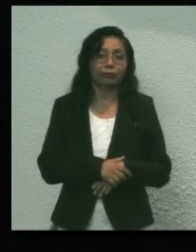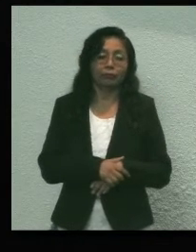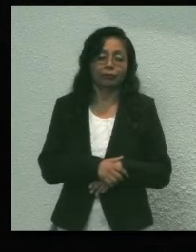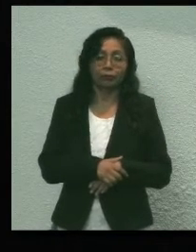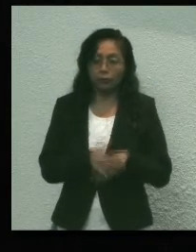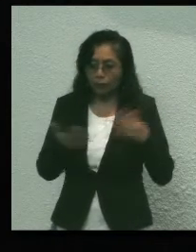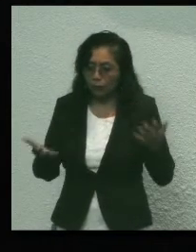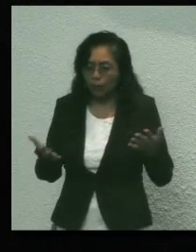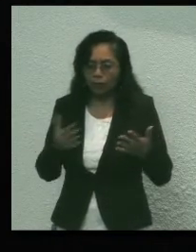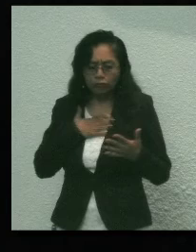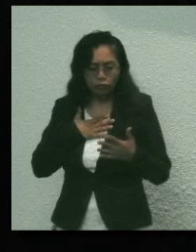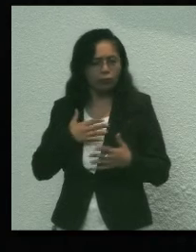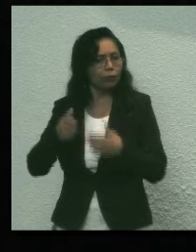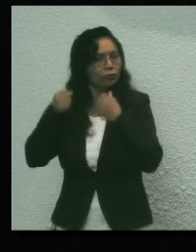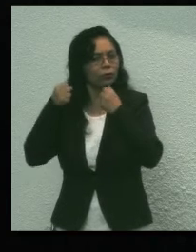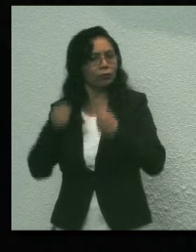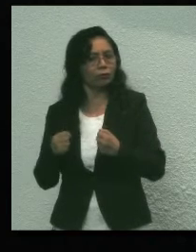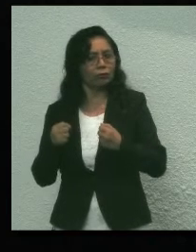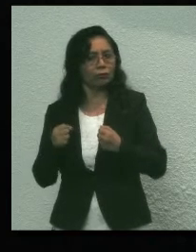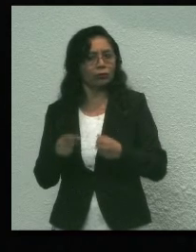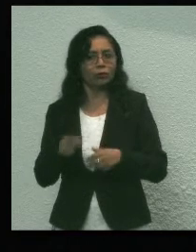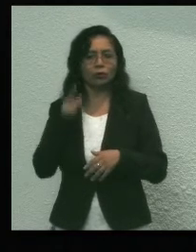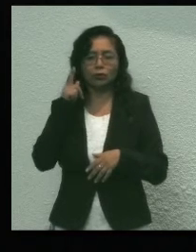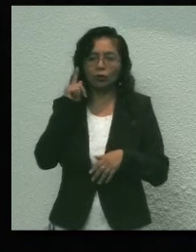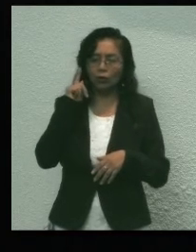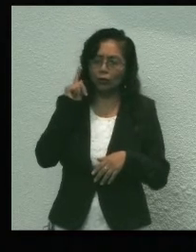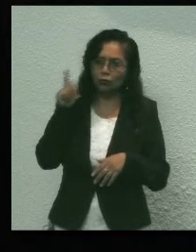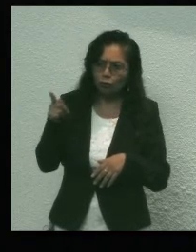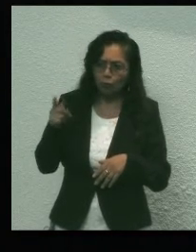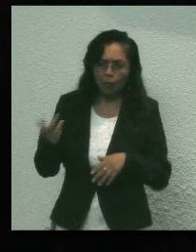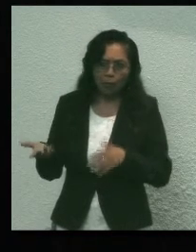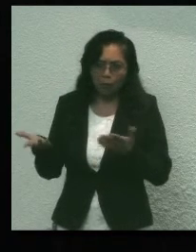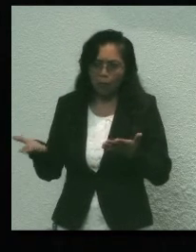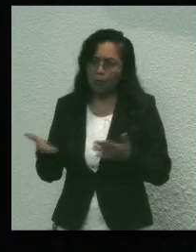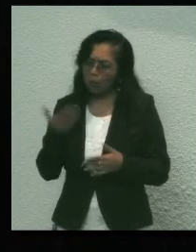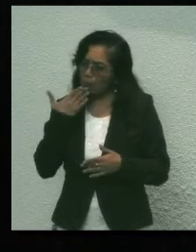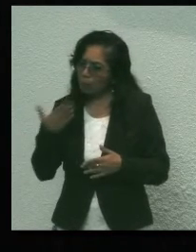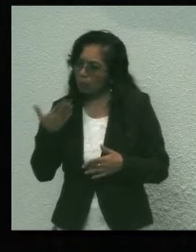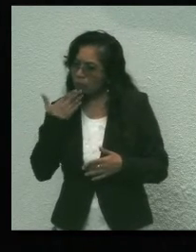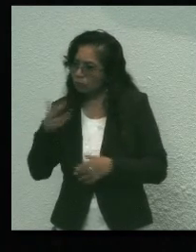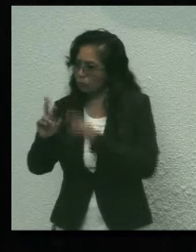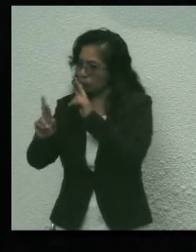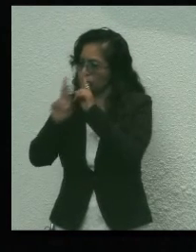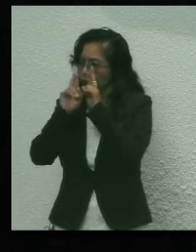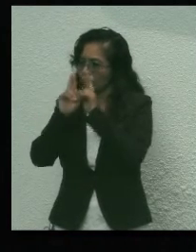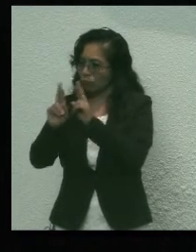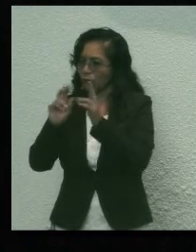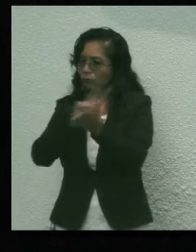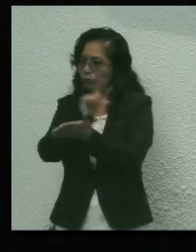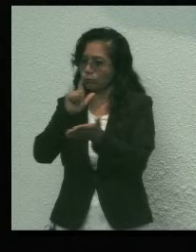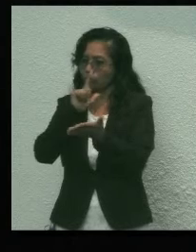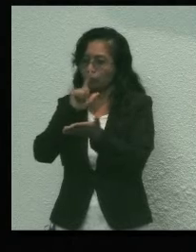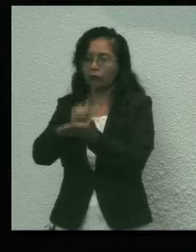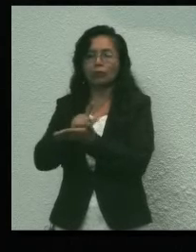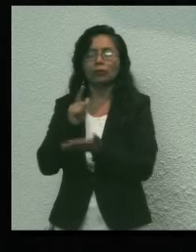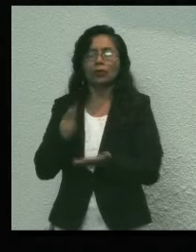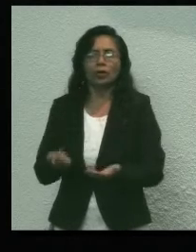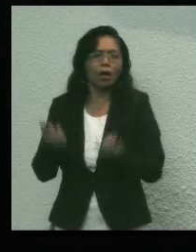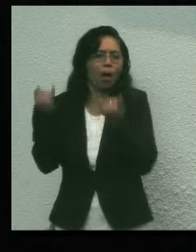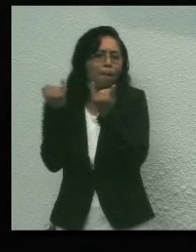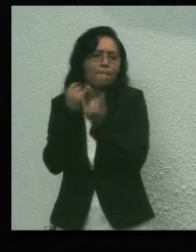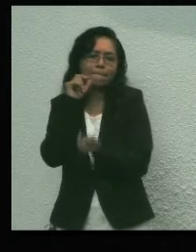estamos seguros que su participación será ejemplar, respetando la ley como lo fue en dos mil